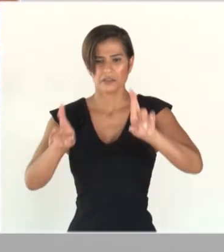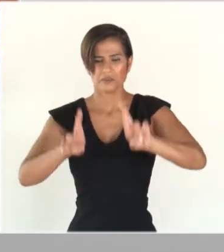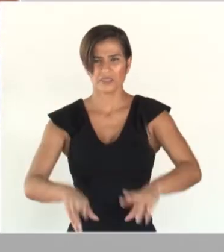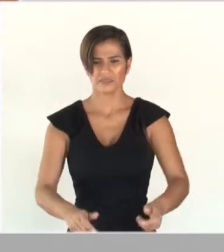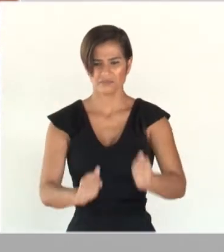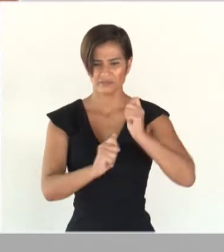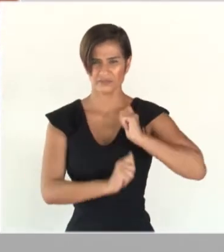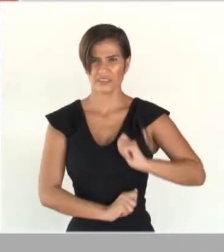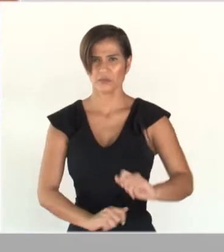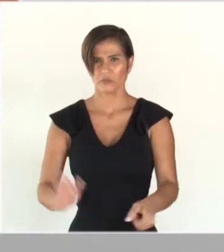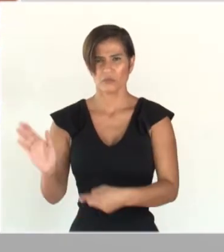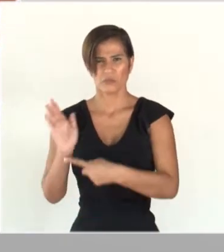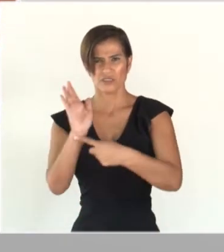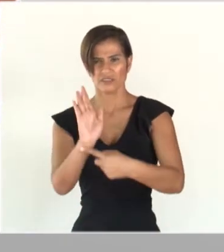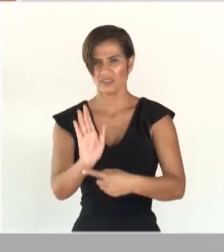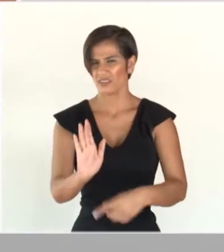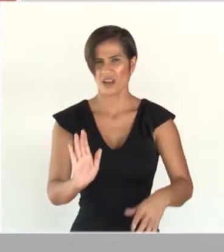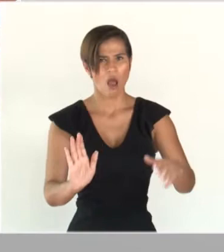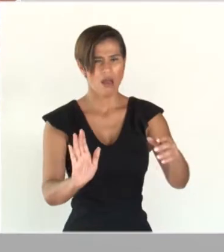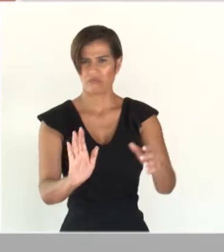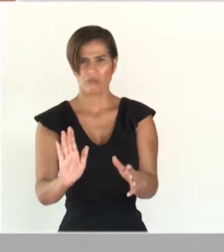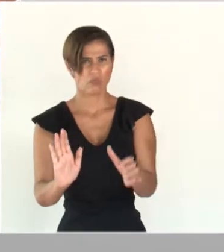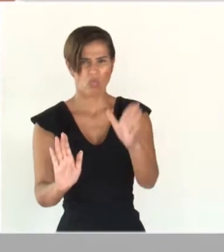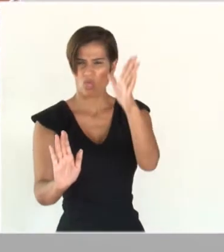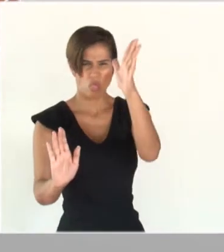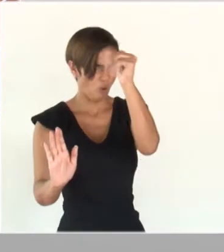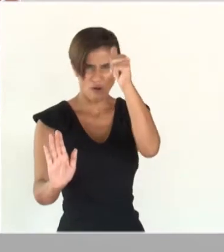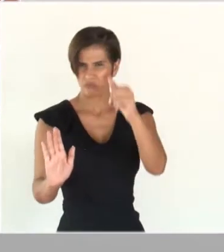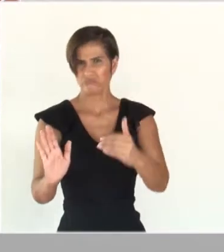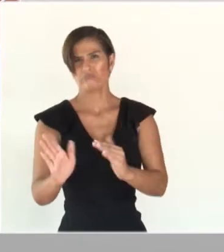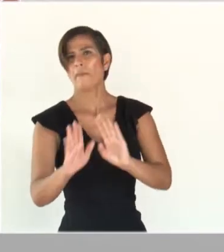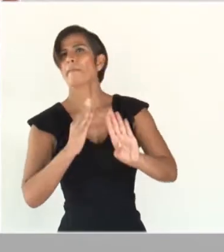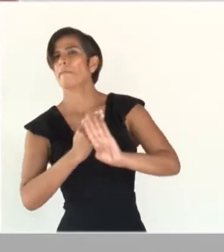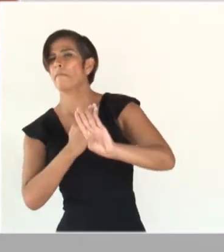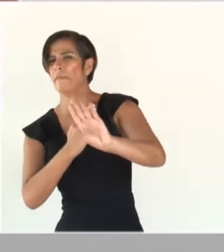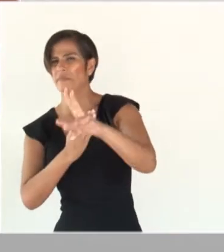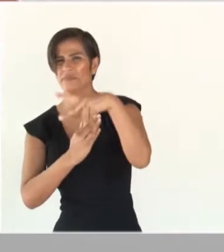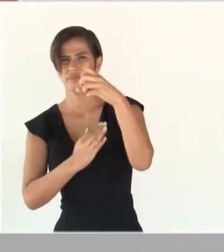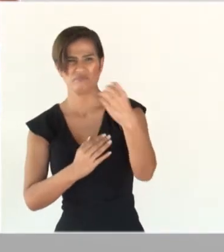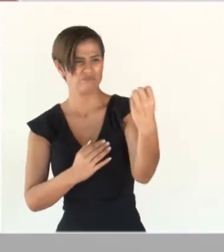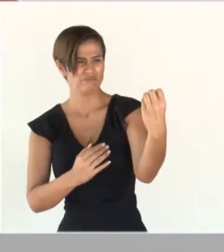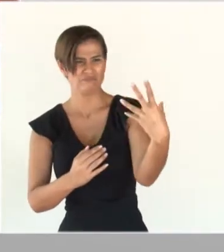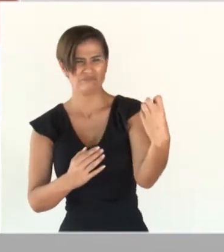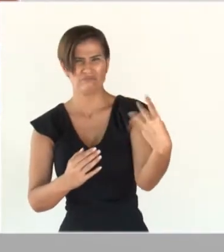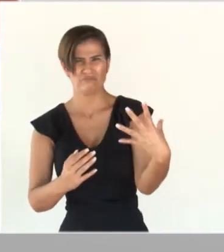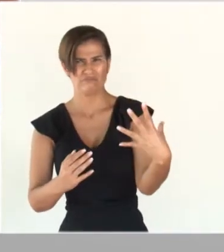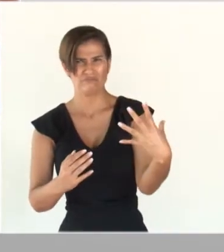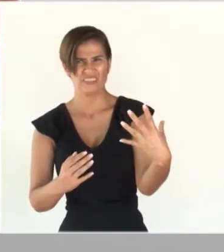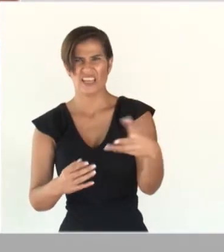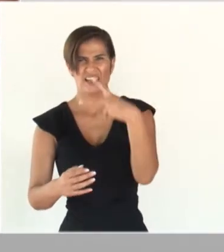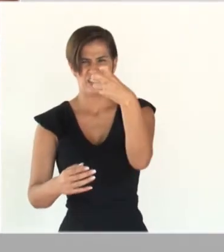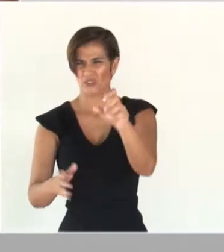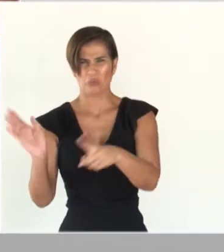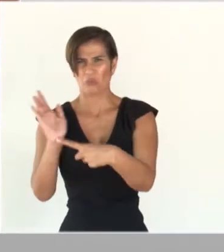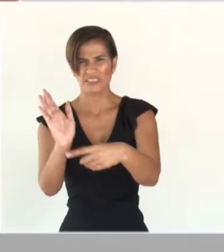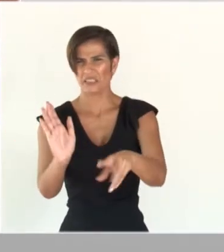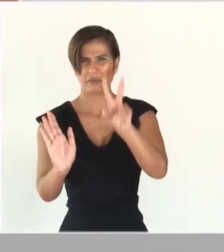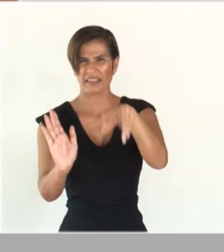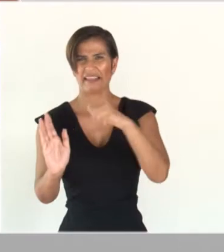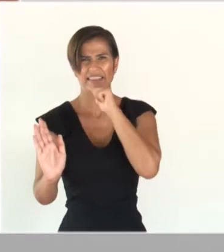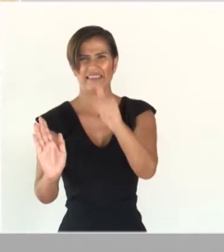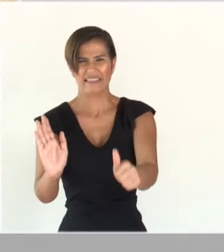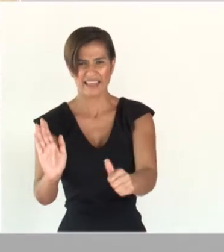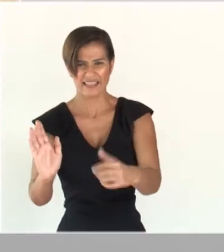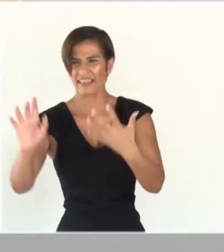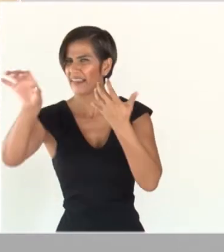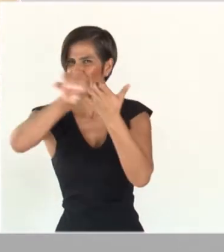manifestamos nuestra inconformidad y rechazo a un semáforo que no refleja la realidad de nuestros